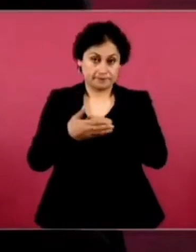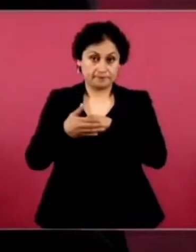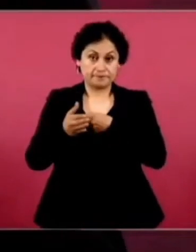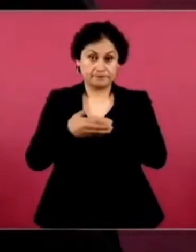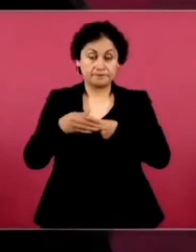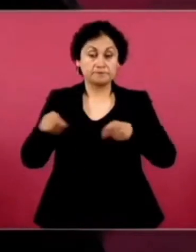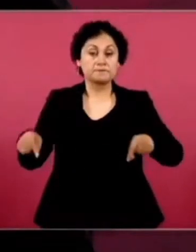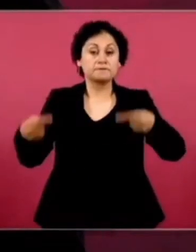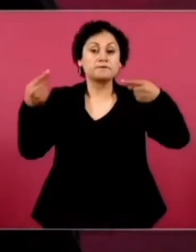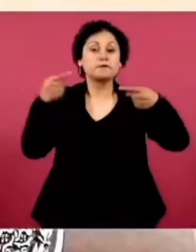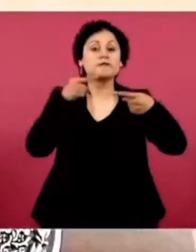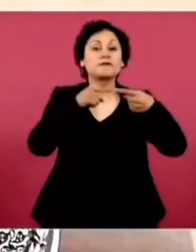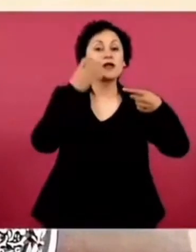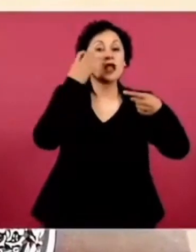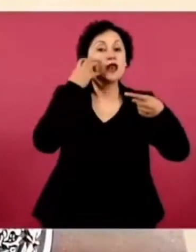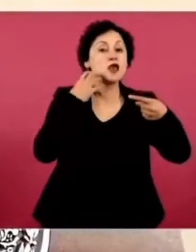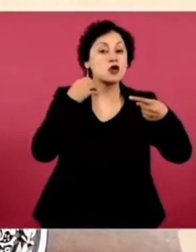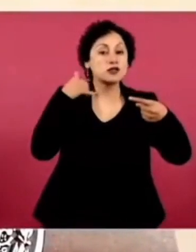Yucatán